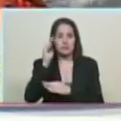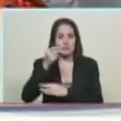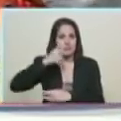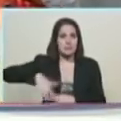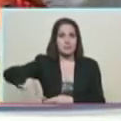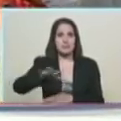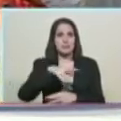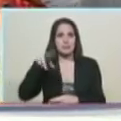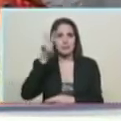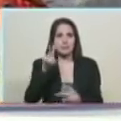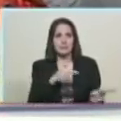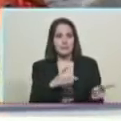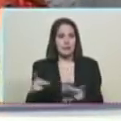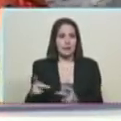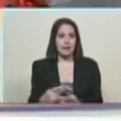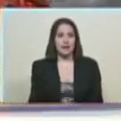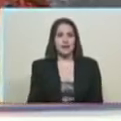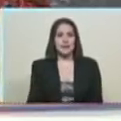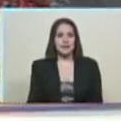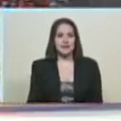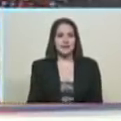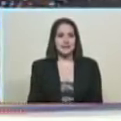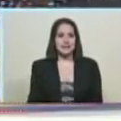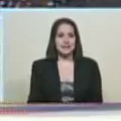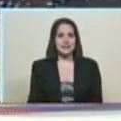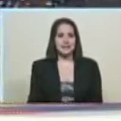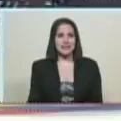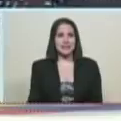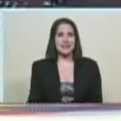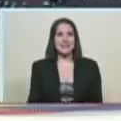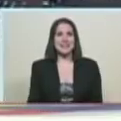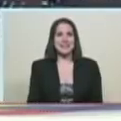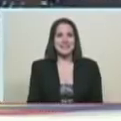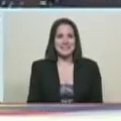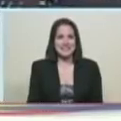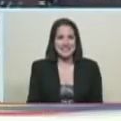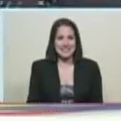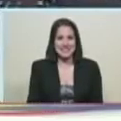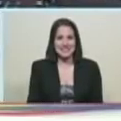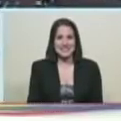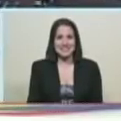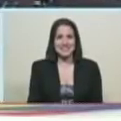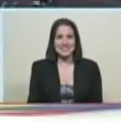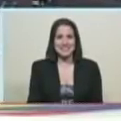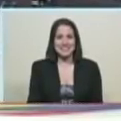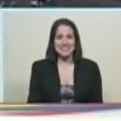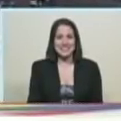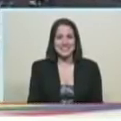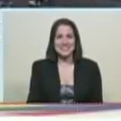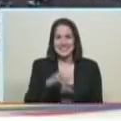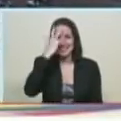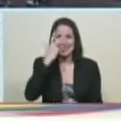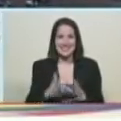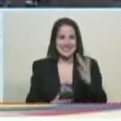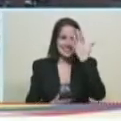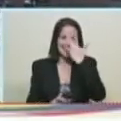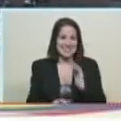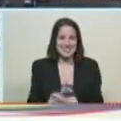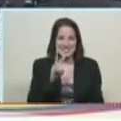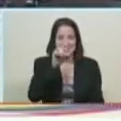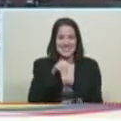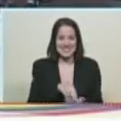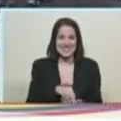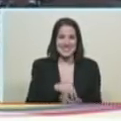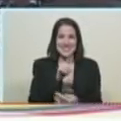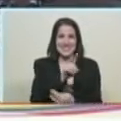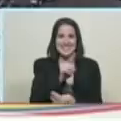venezolano adelante positivo carnaval de seguro 2018 me acompaña la ministra del